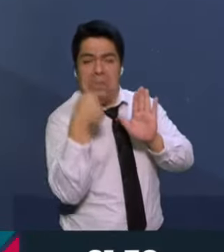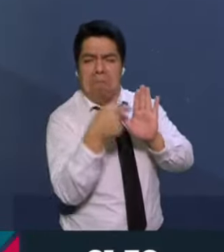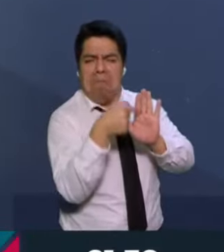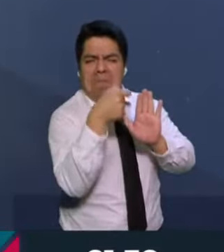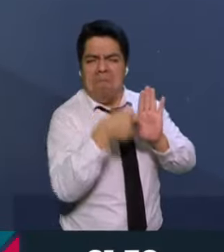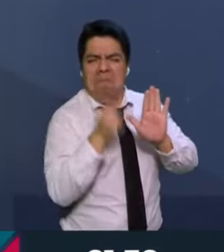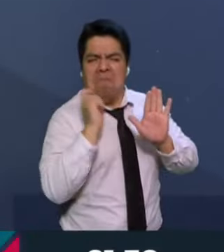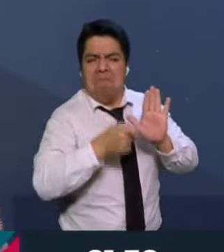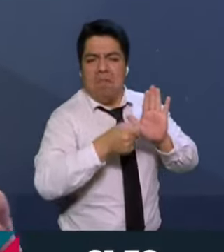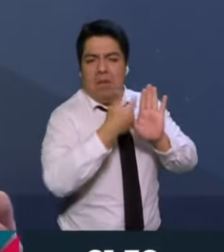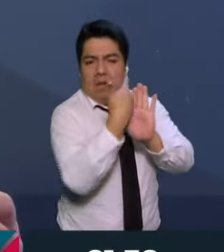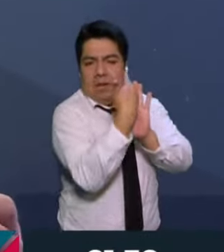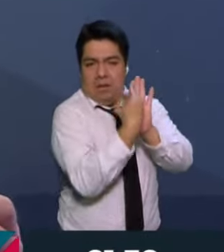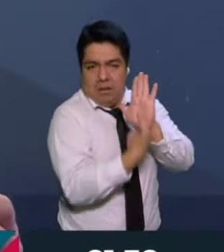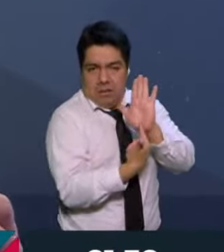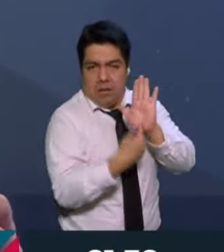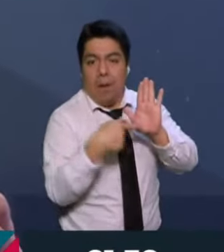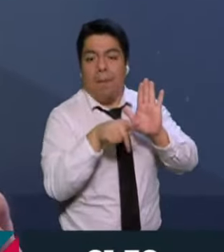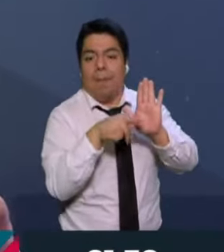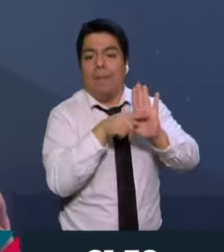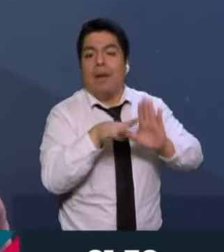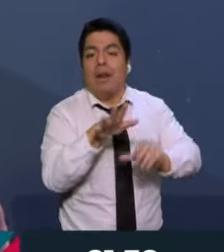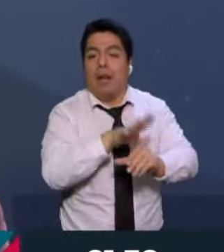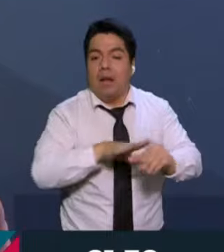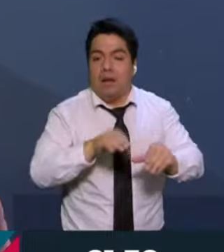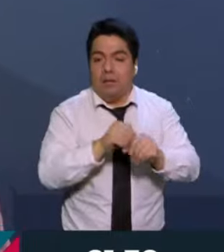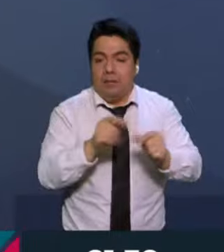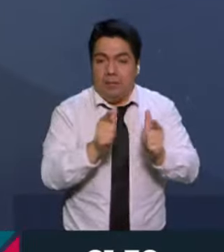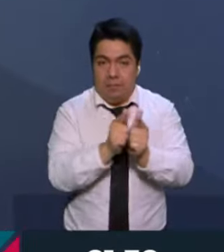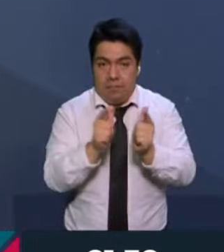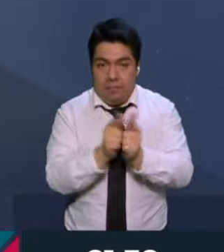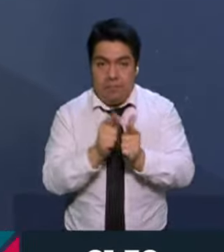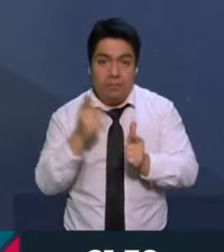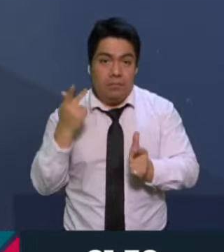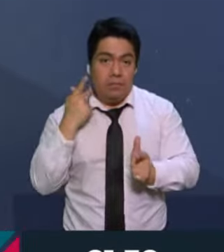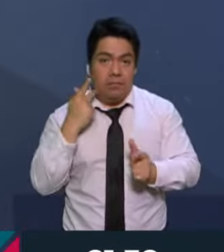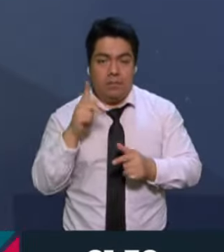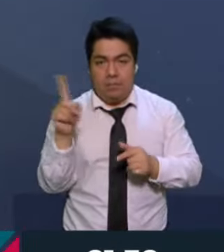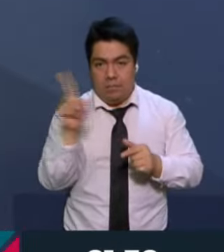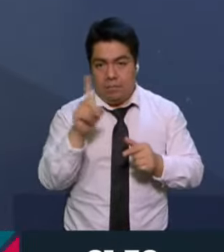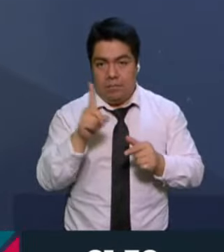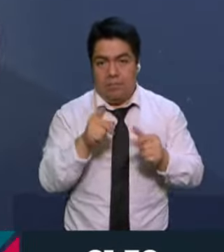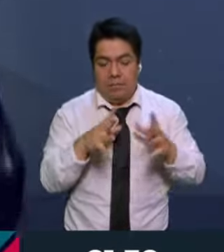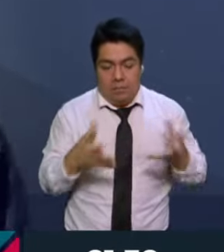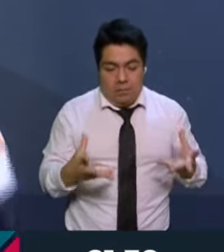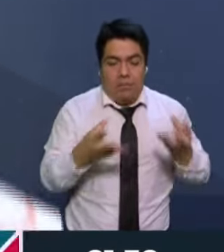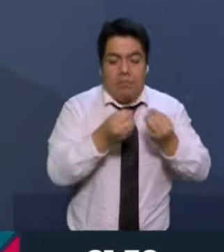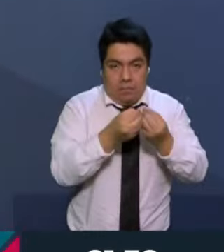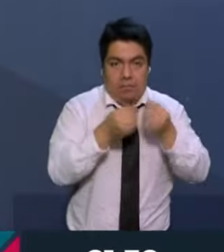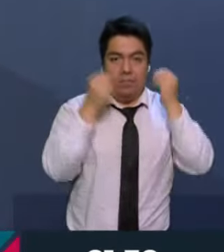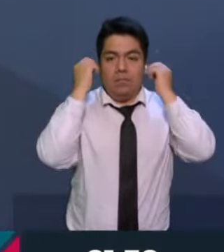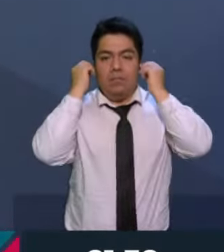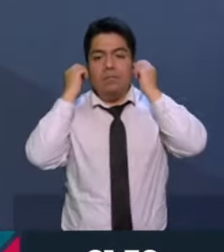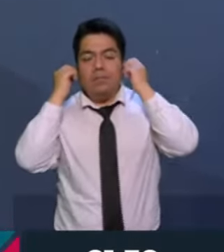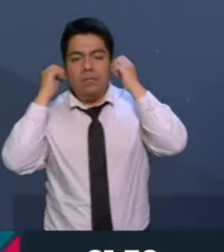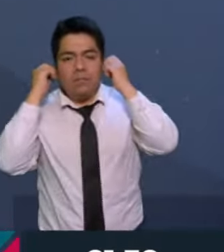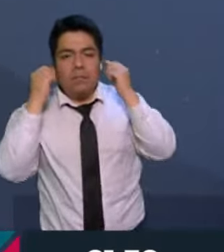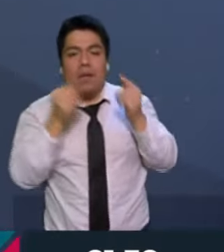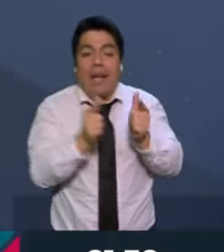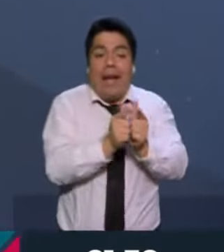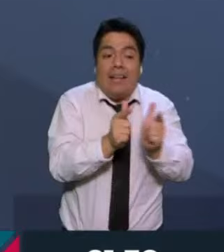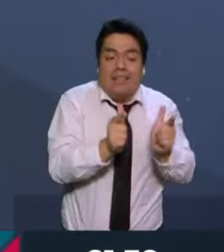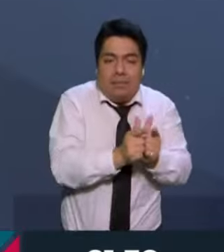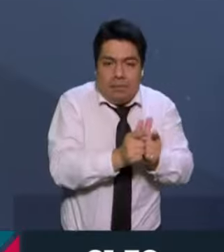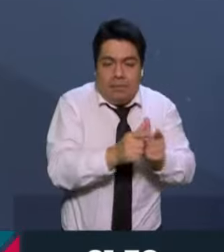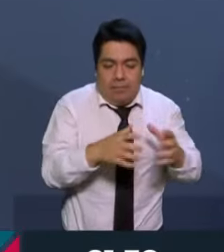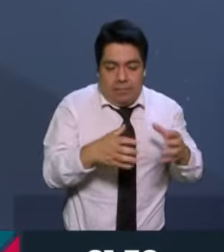una lista, pero no está conformada por partido político, sino por coalición. Entonces, tenías a la coalición al frente